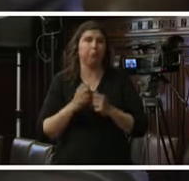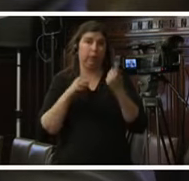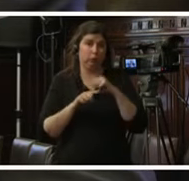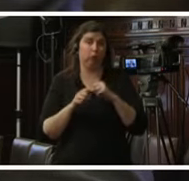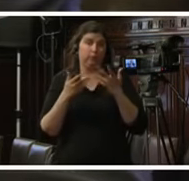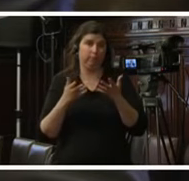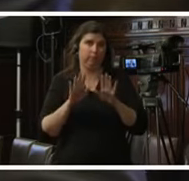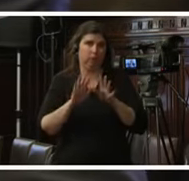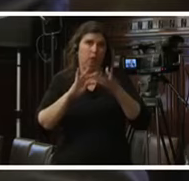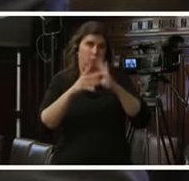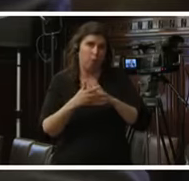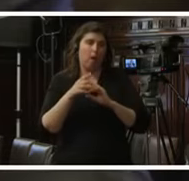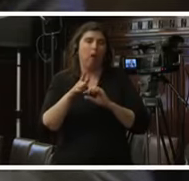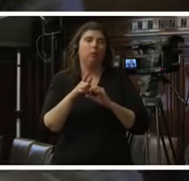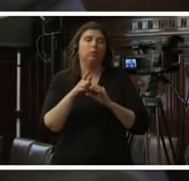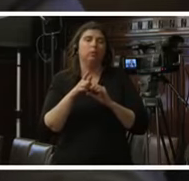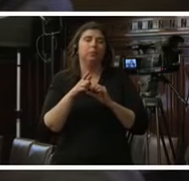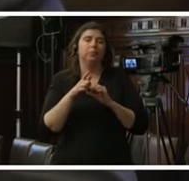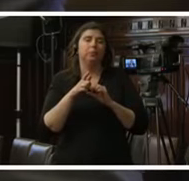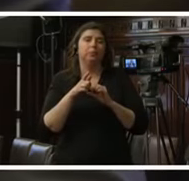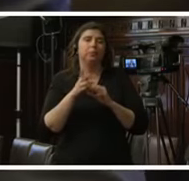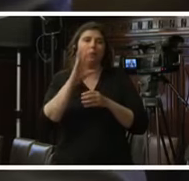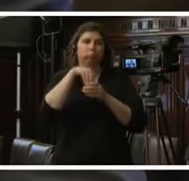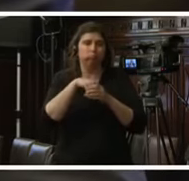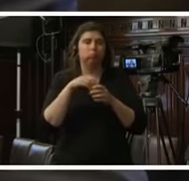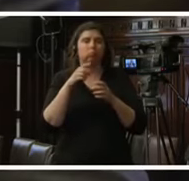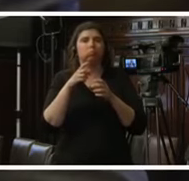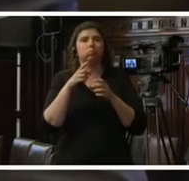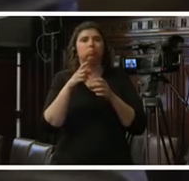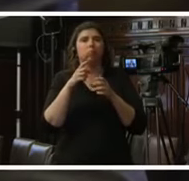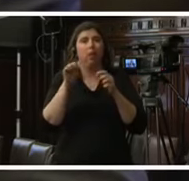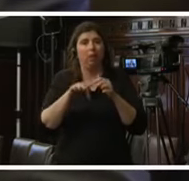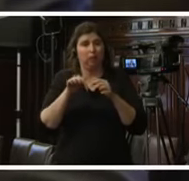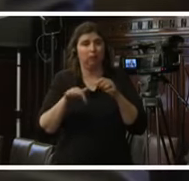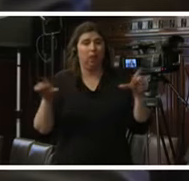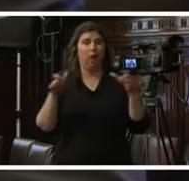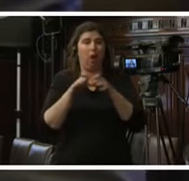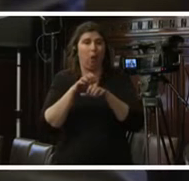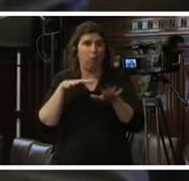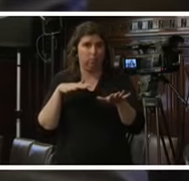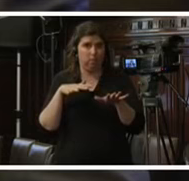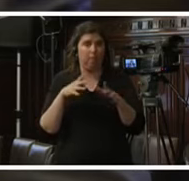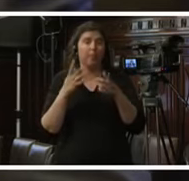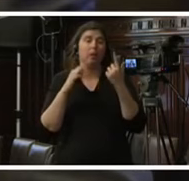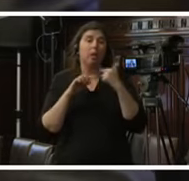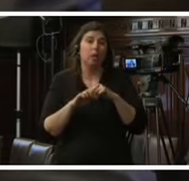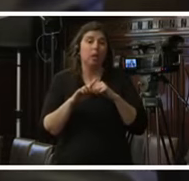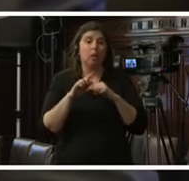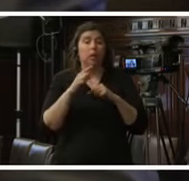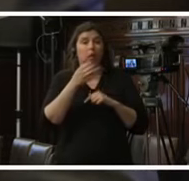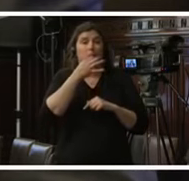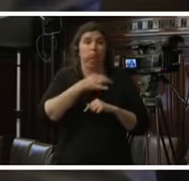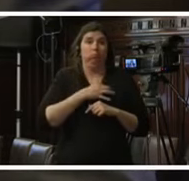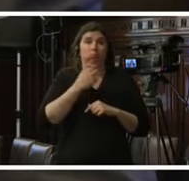entendido de que estamos en cuanto al alcance de esta audiencia y que se está ejemplificando con una